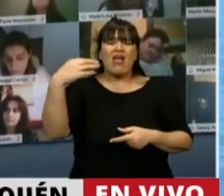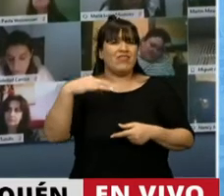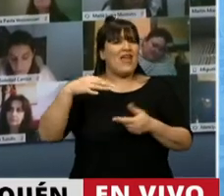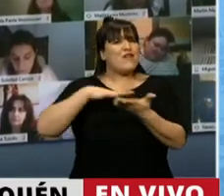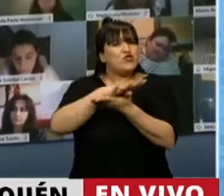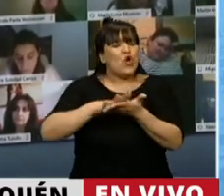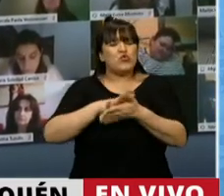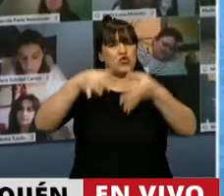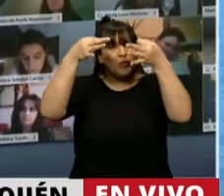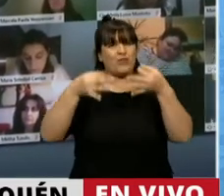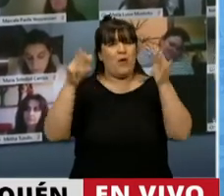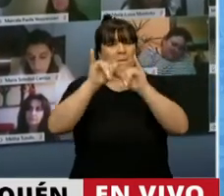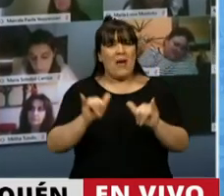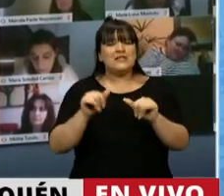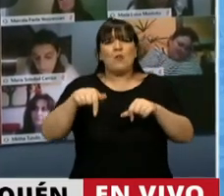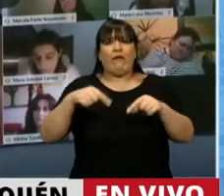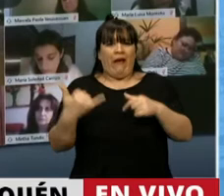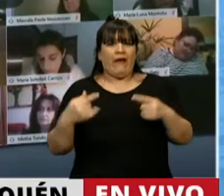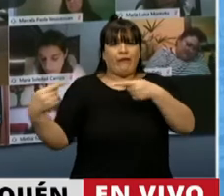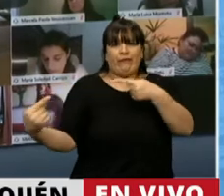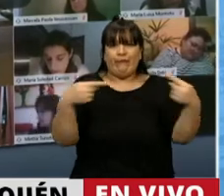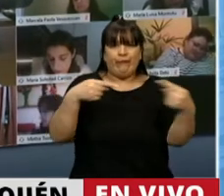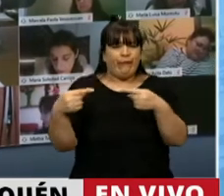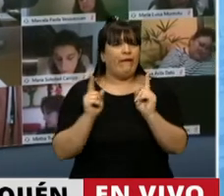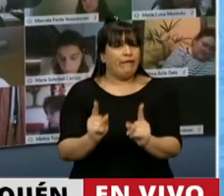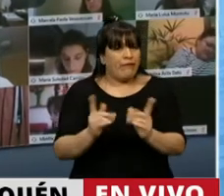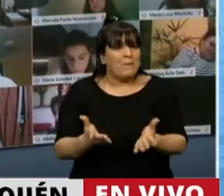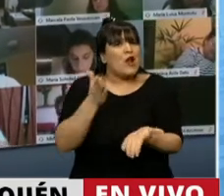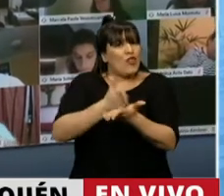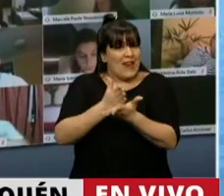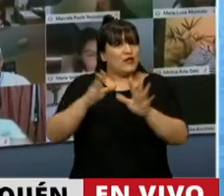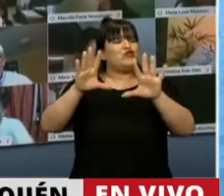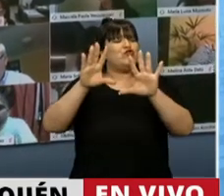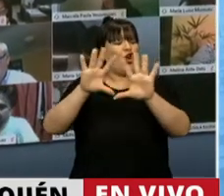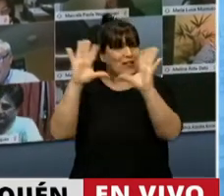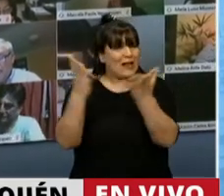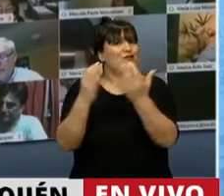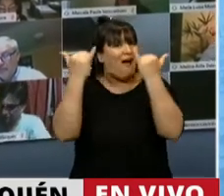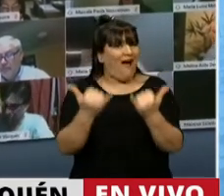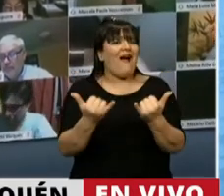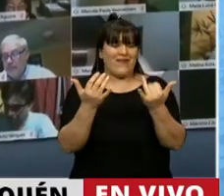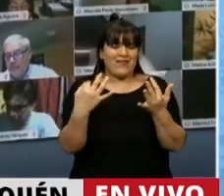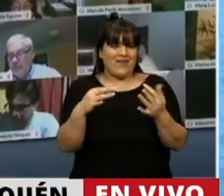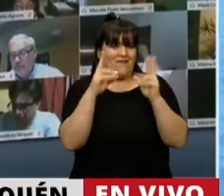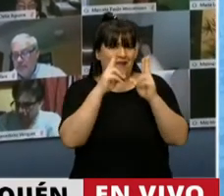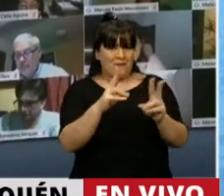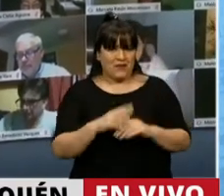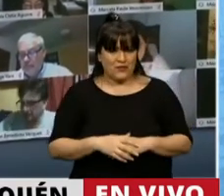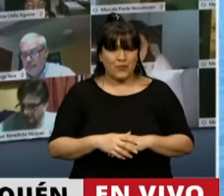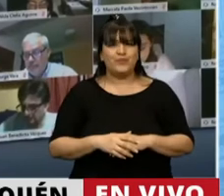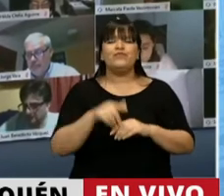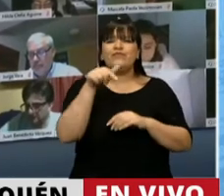pacífica a la controversia como lo exige el derecho internacional. Este es el objetivo del proyecto de ley en tratamiento